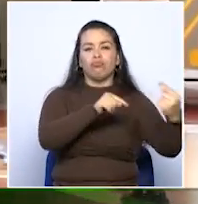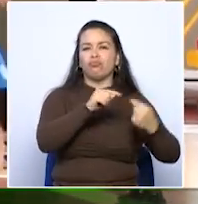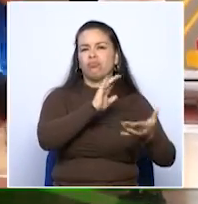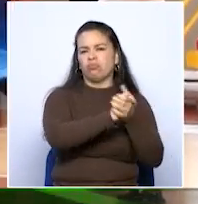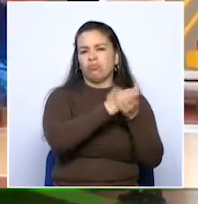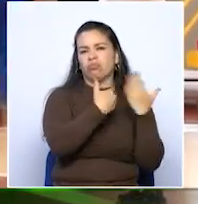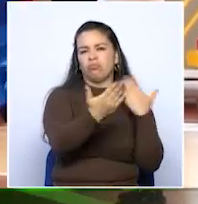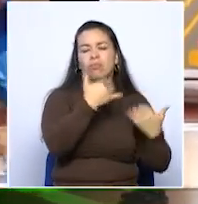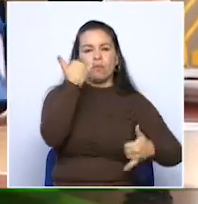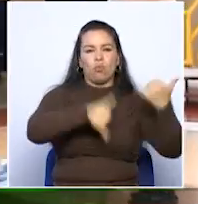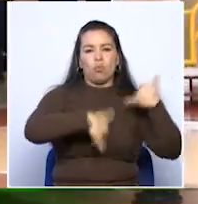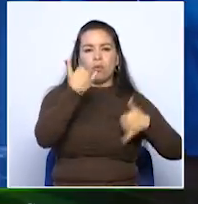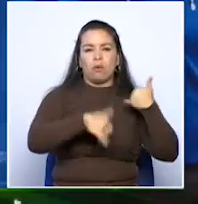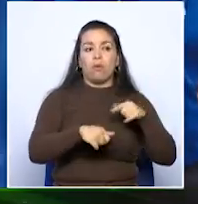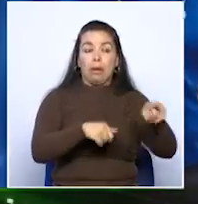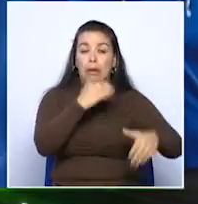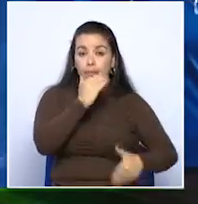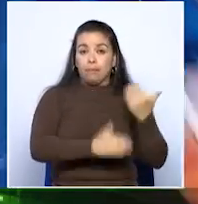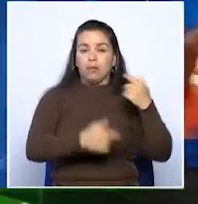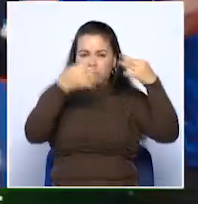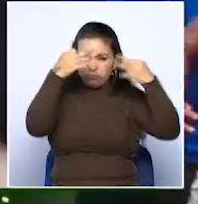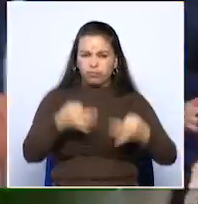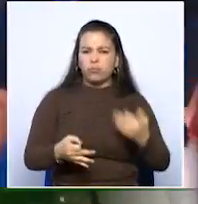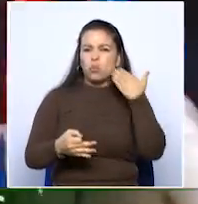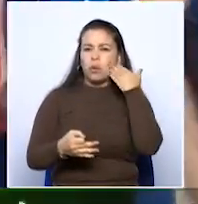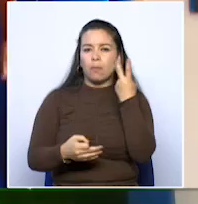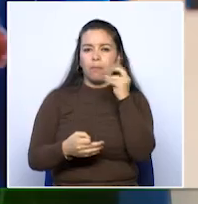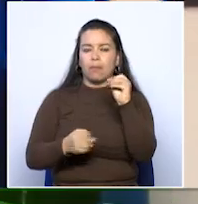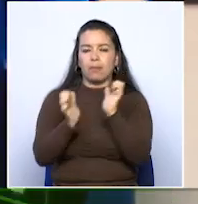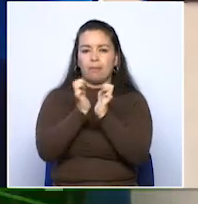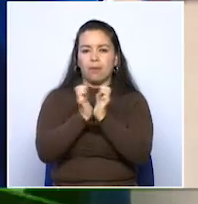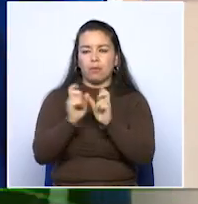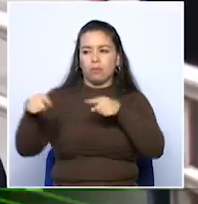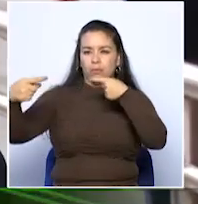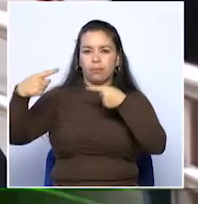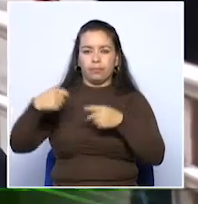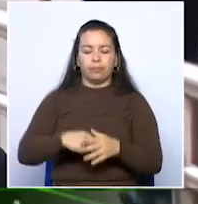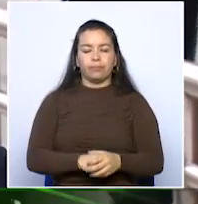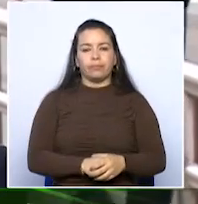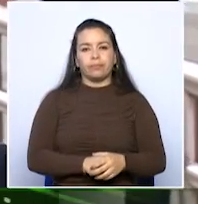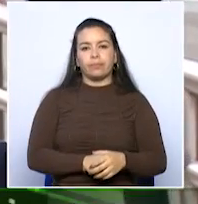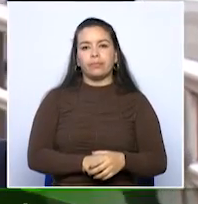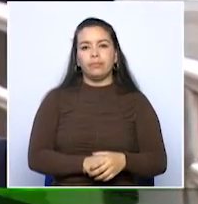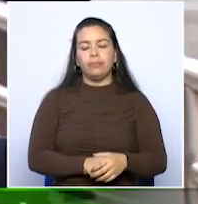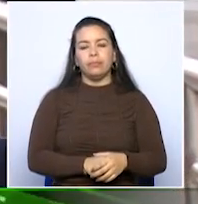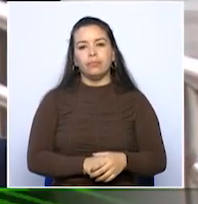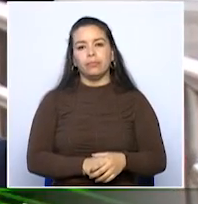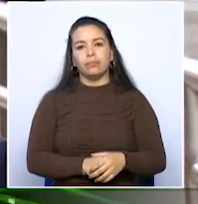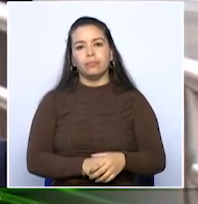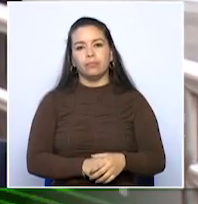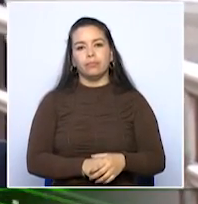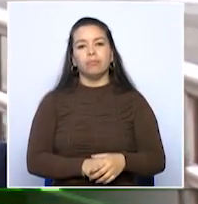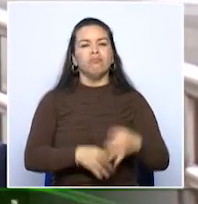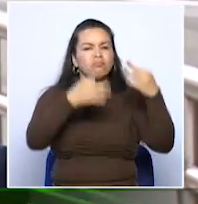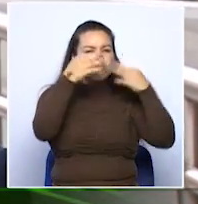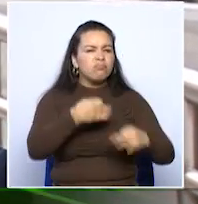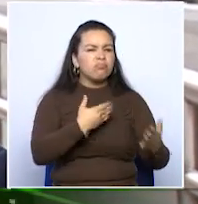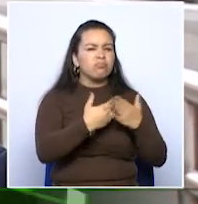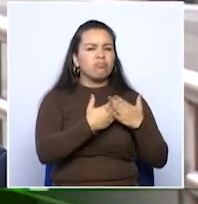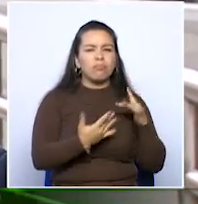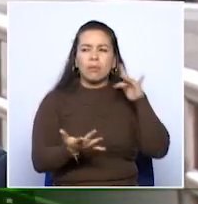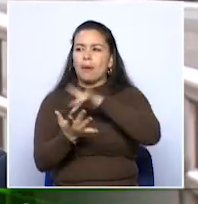Jorge Anangurime. El inicio de la competencia oficial será el 20 de mayo ante Búcaros. Estamos esperando que nos confirmen si iniciamos como